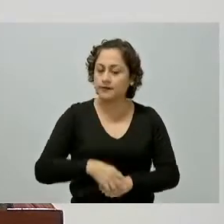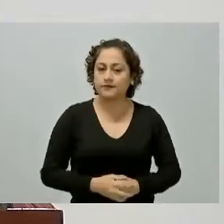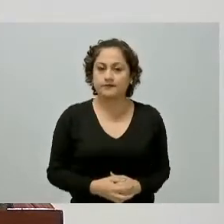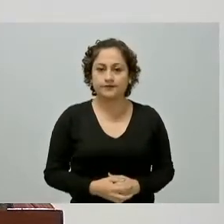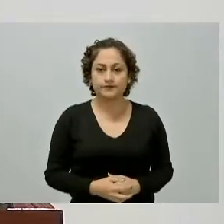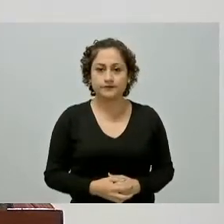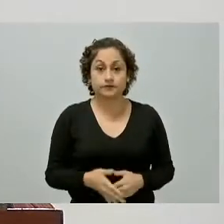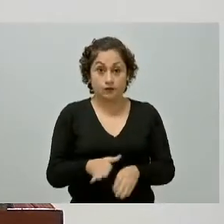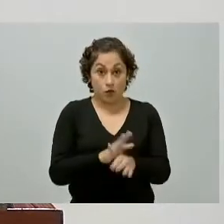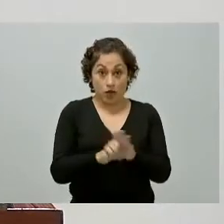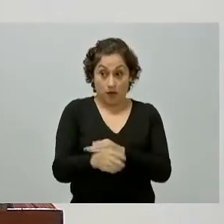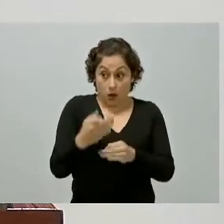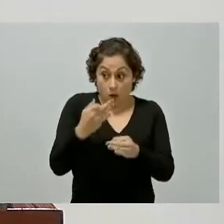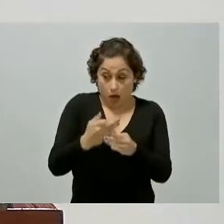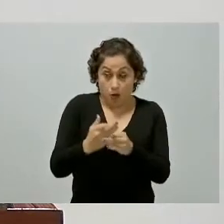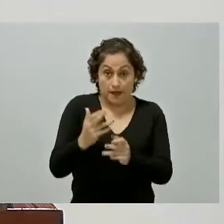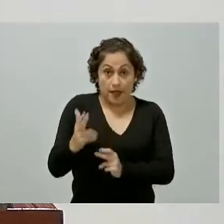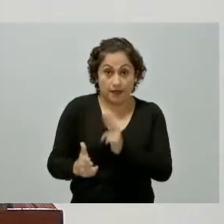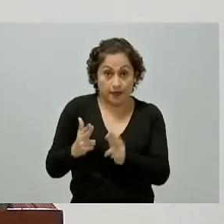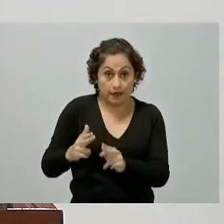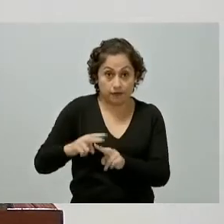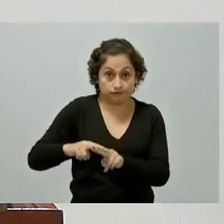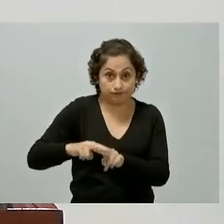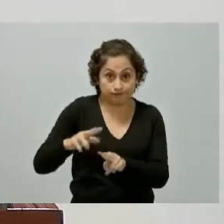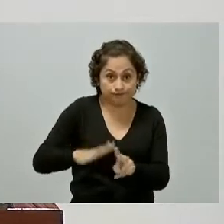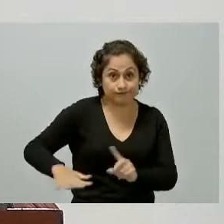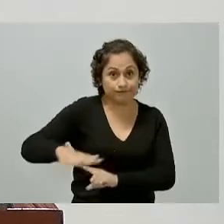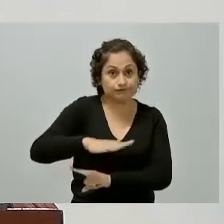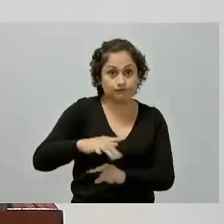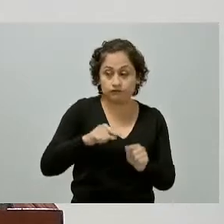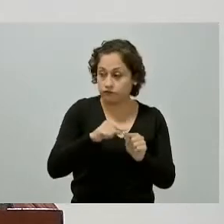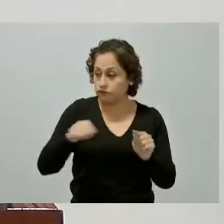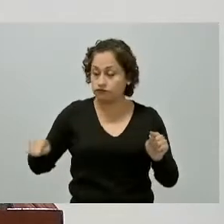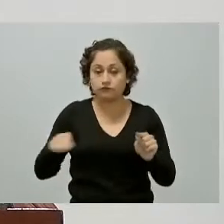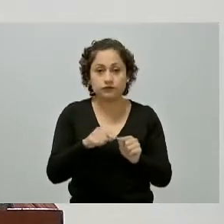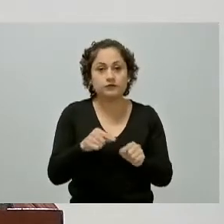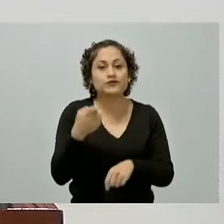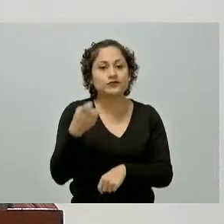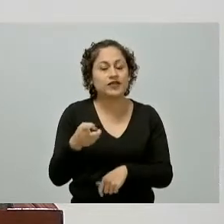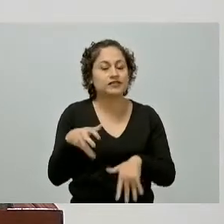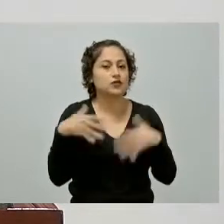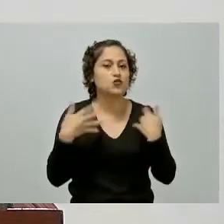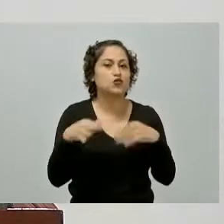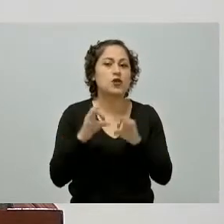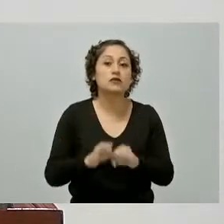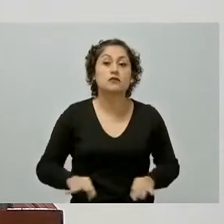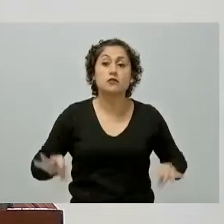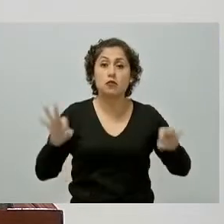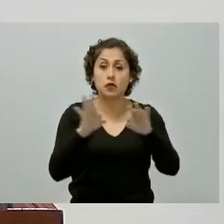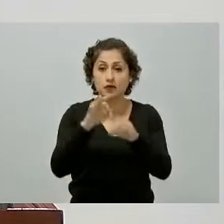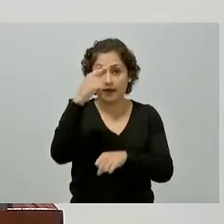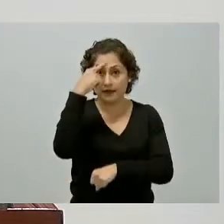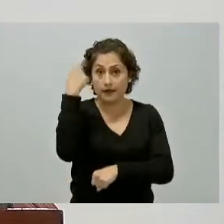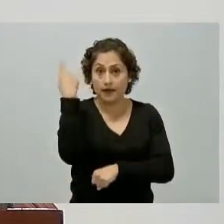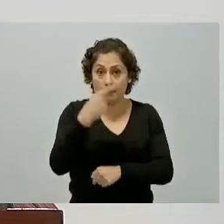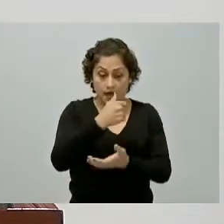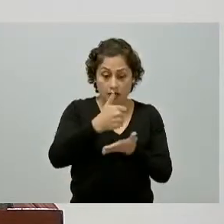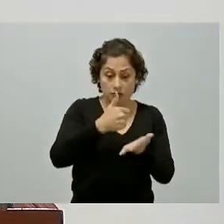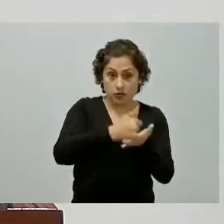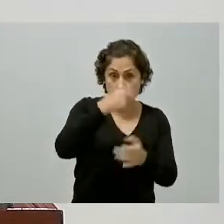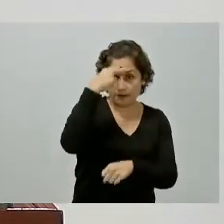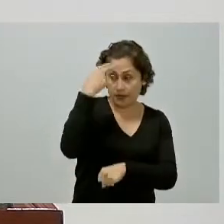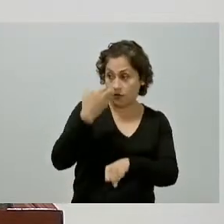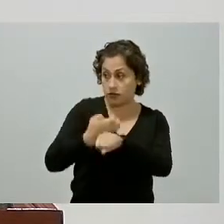en el caso del tren interurbano es una obra que es fundamental para la vinculación entre el Estado de México y la ciudad